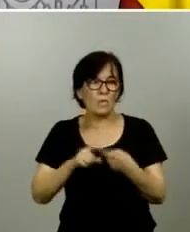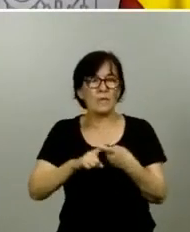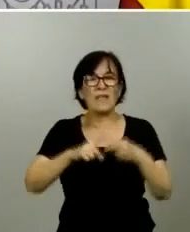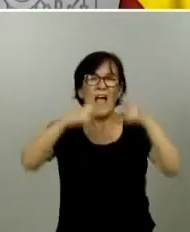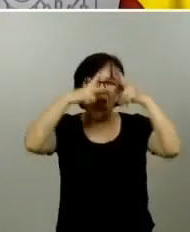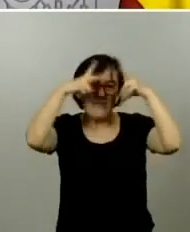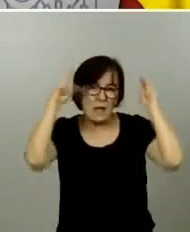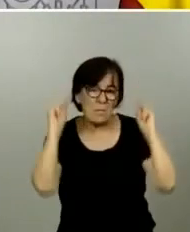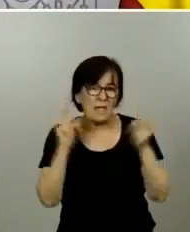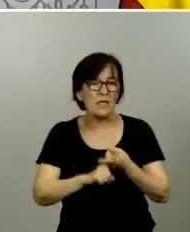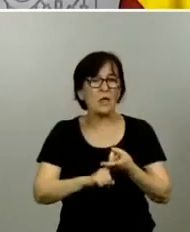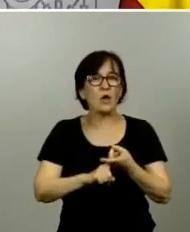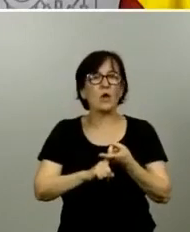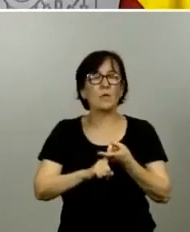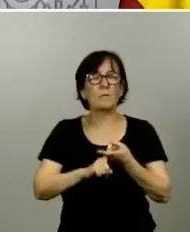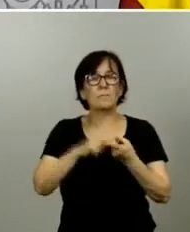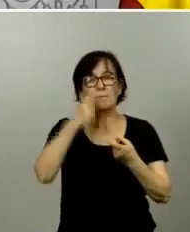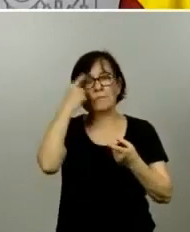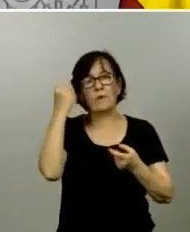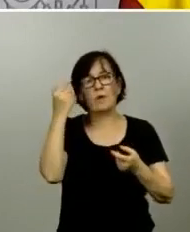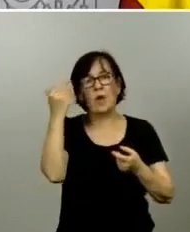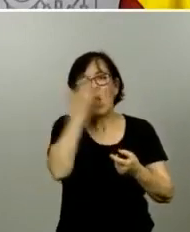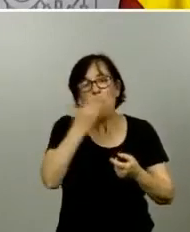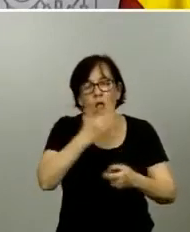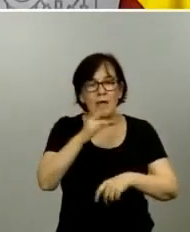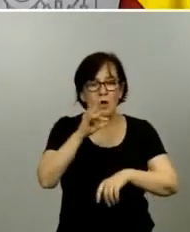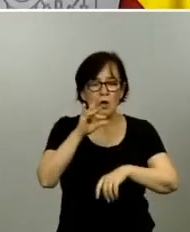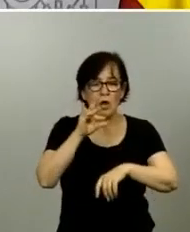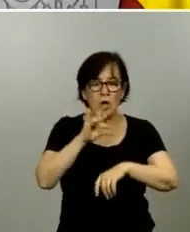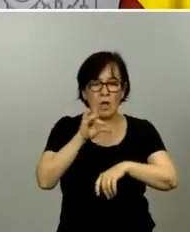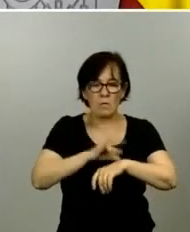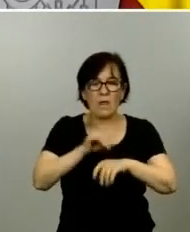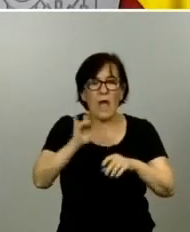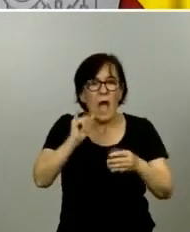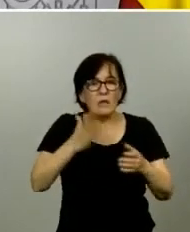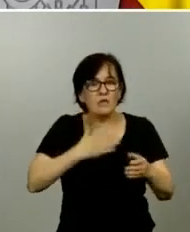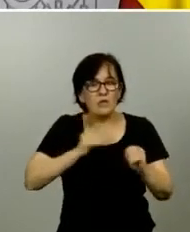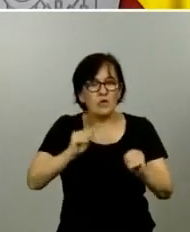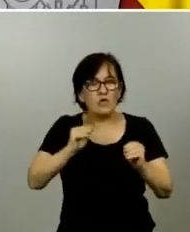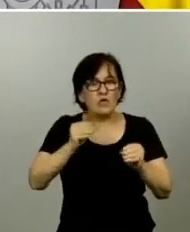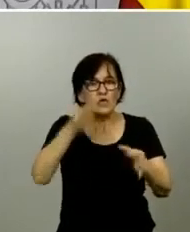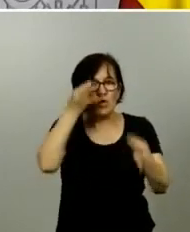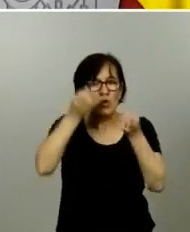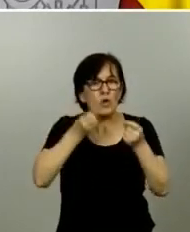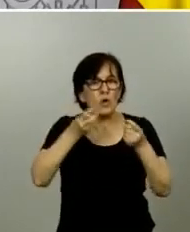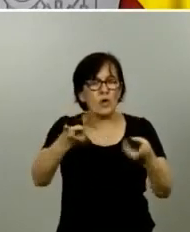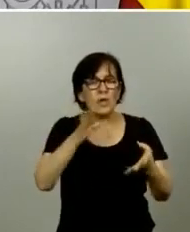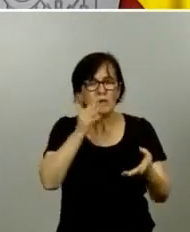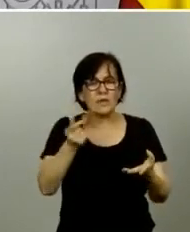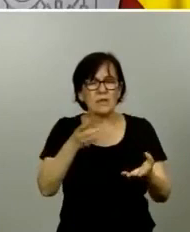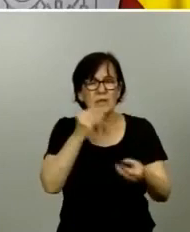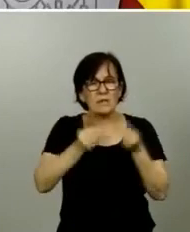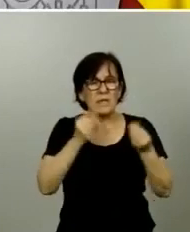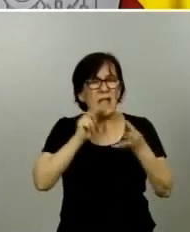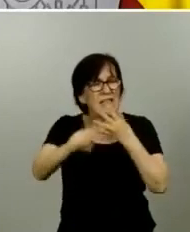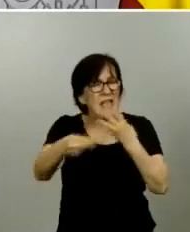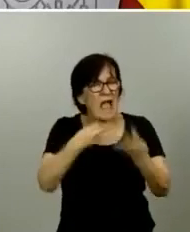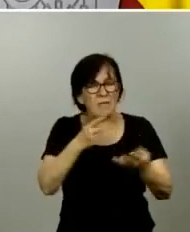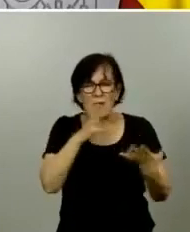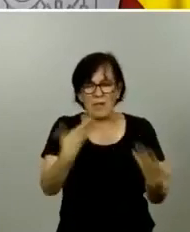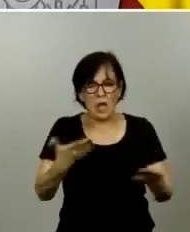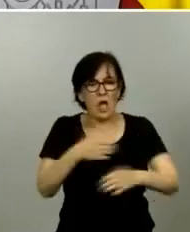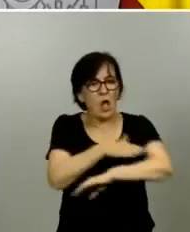colegio de médicos tienen sus propios datos en áreas de transparencia no sería posible que el gobierno